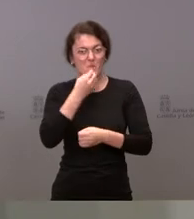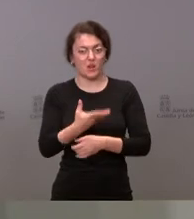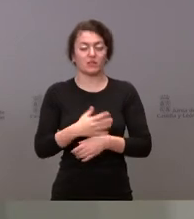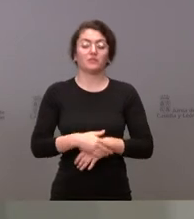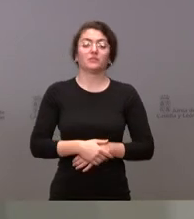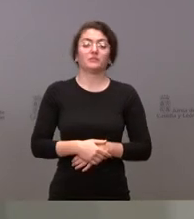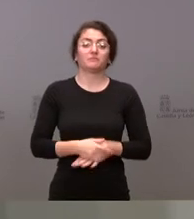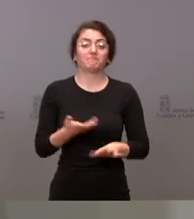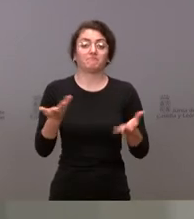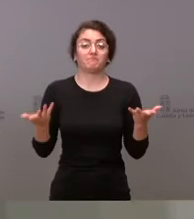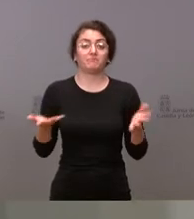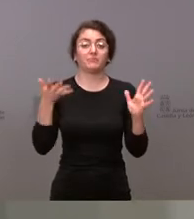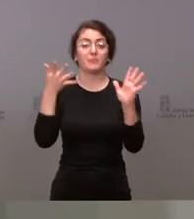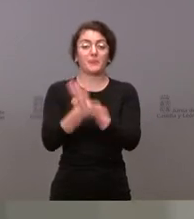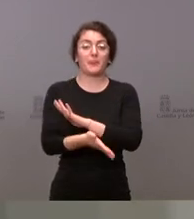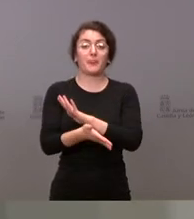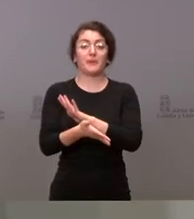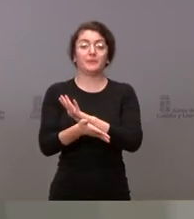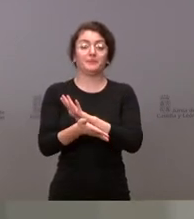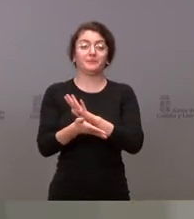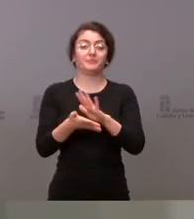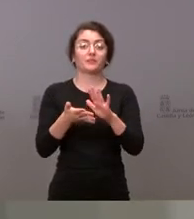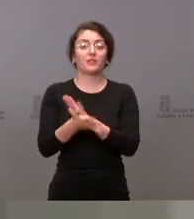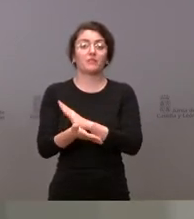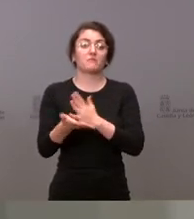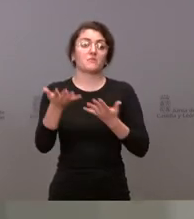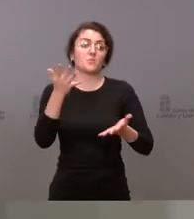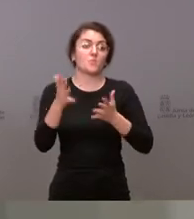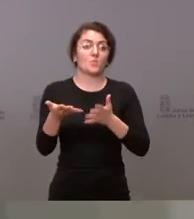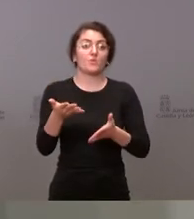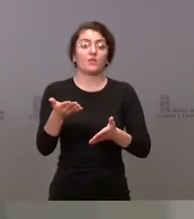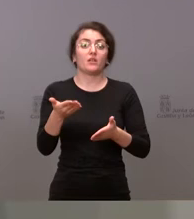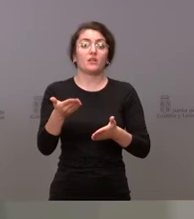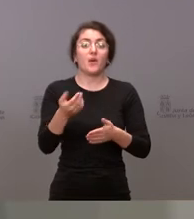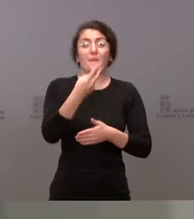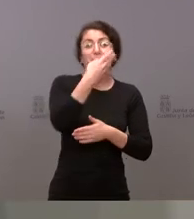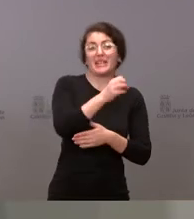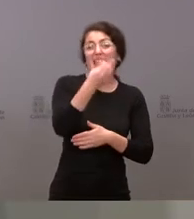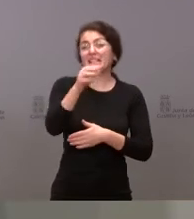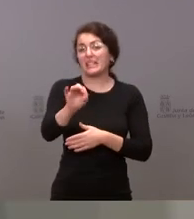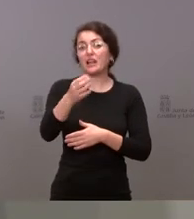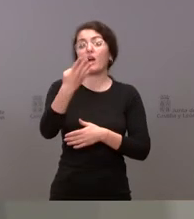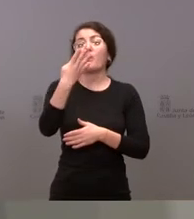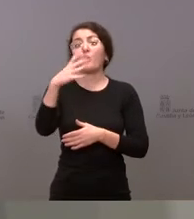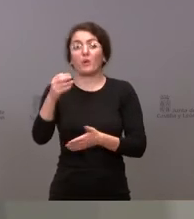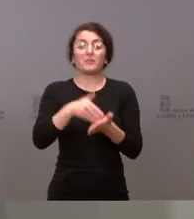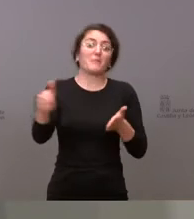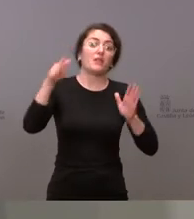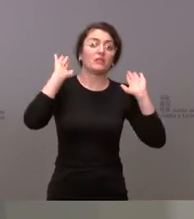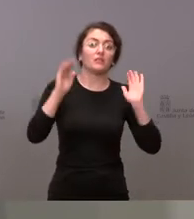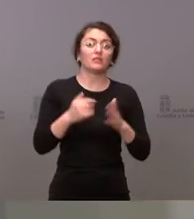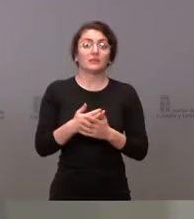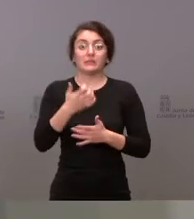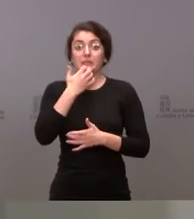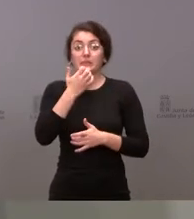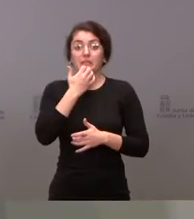aproximadamente serán más decenas, 20, 30, 40, 60.000 personas de las que estemos hablando, pero son mucha gente y la gente se empieza